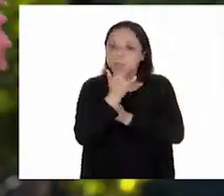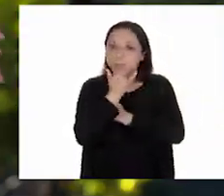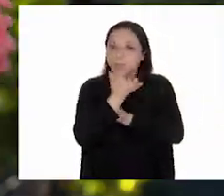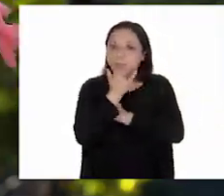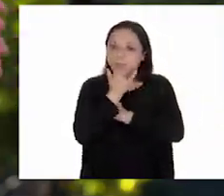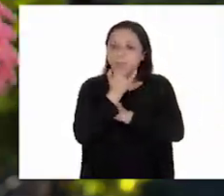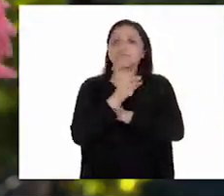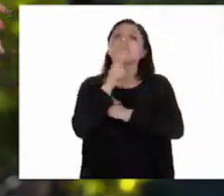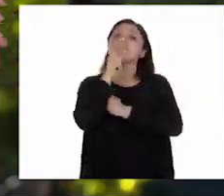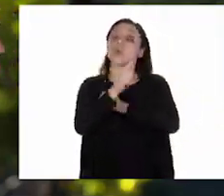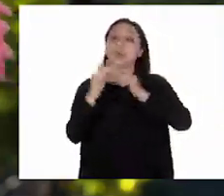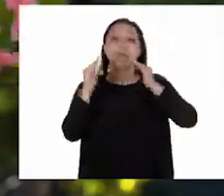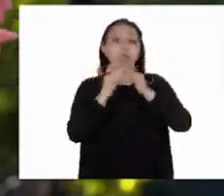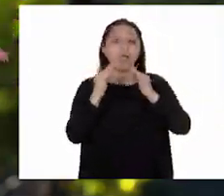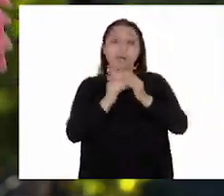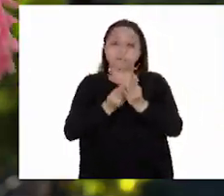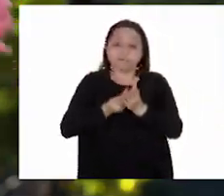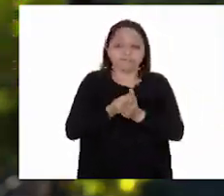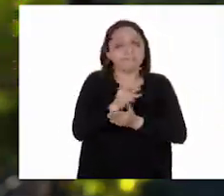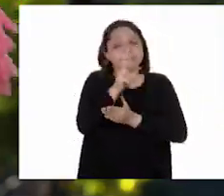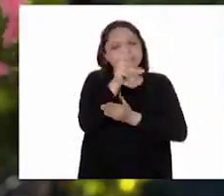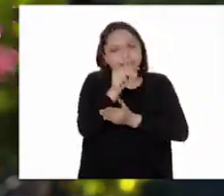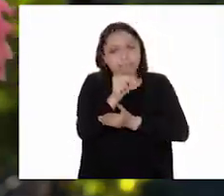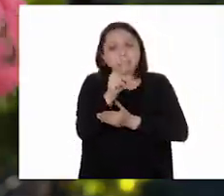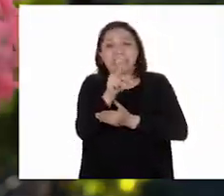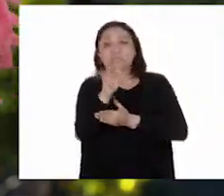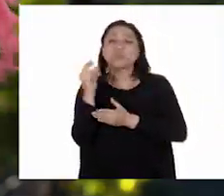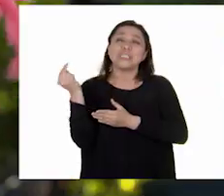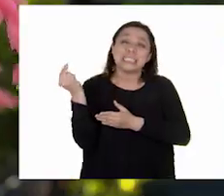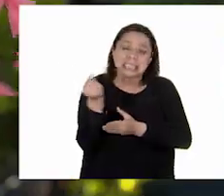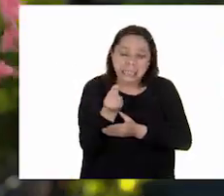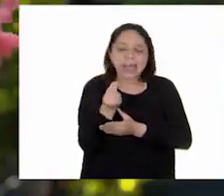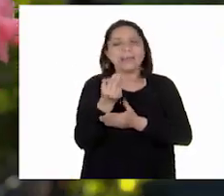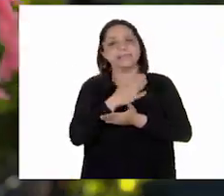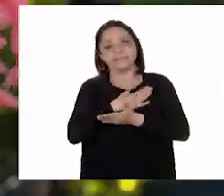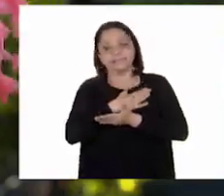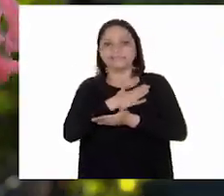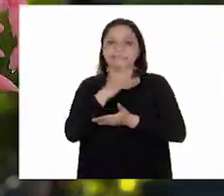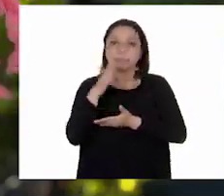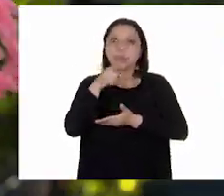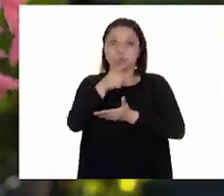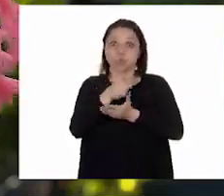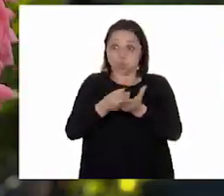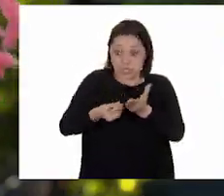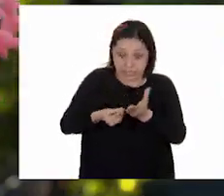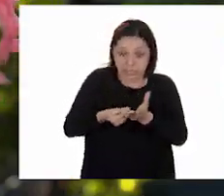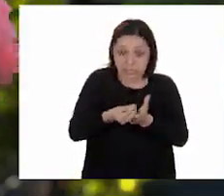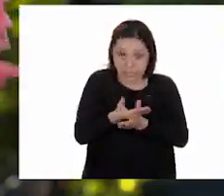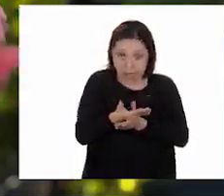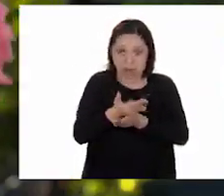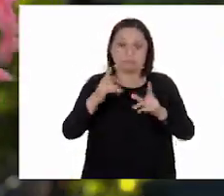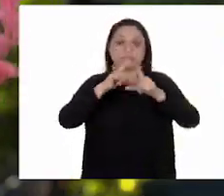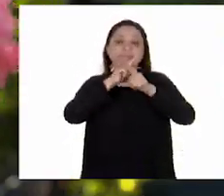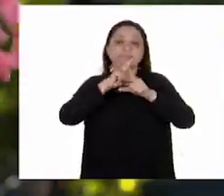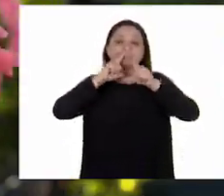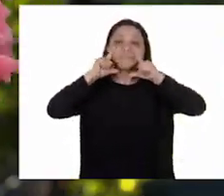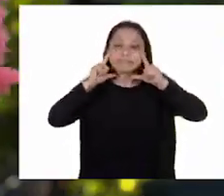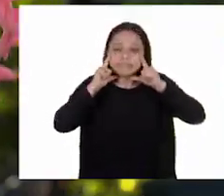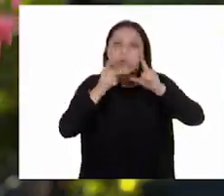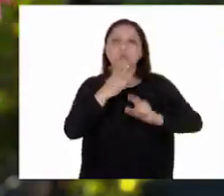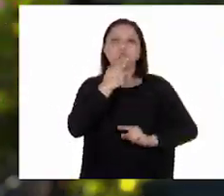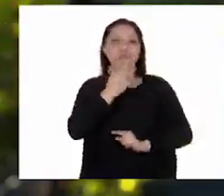de no salir de casa a menos que sea muy necesario. Si lo haces, utiliza el